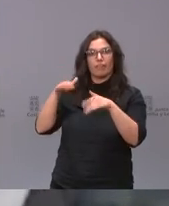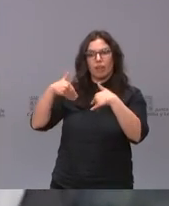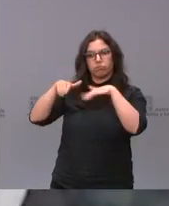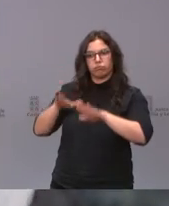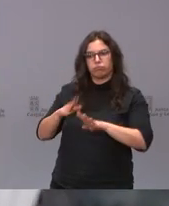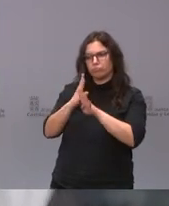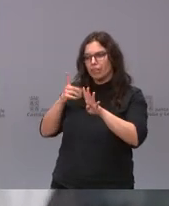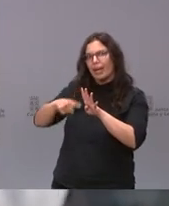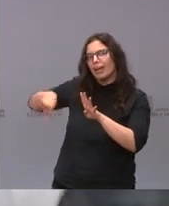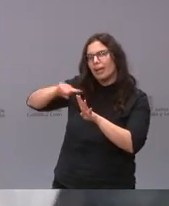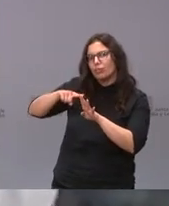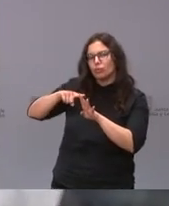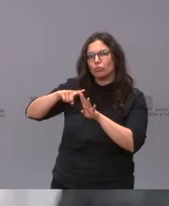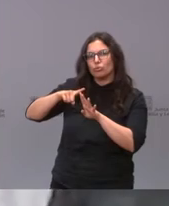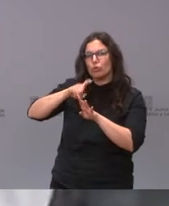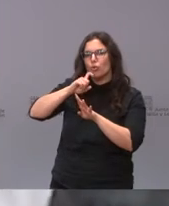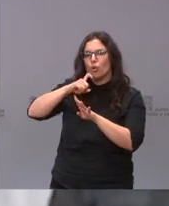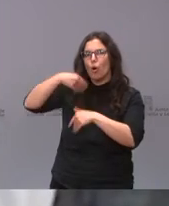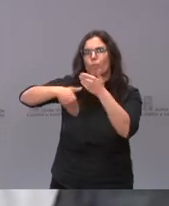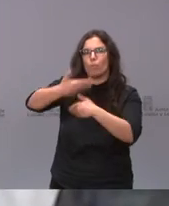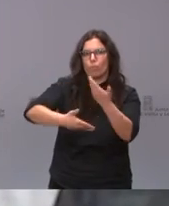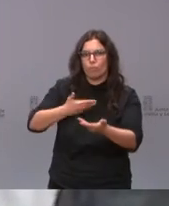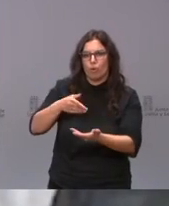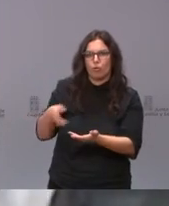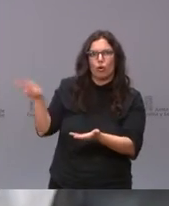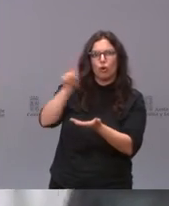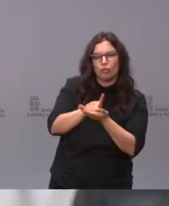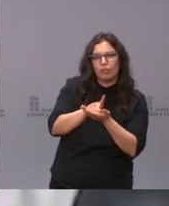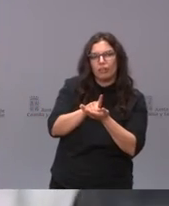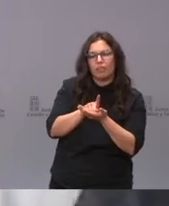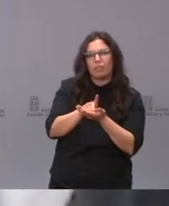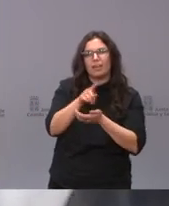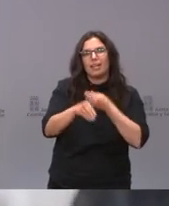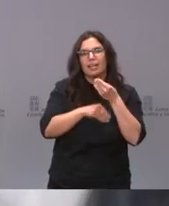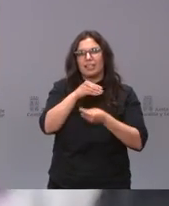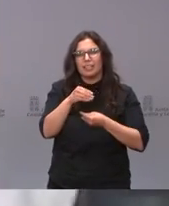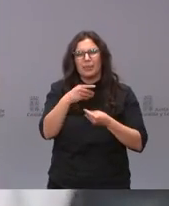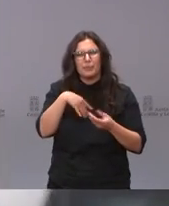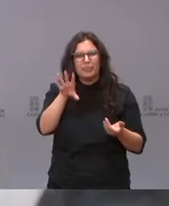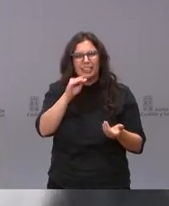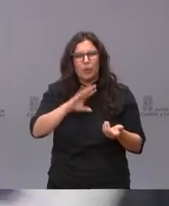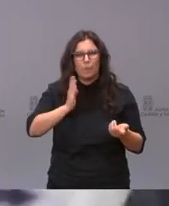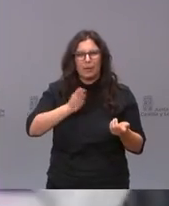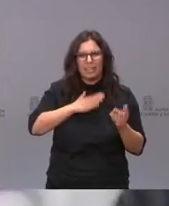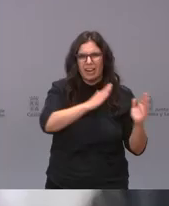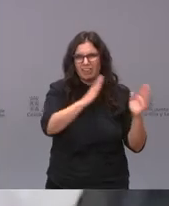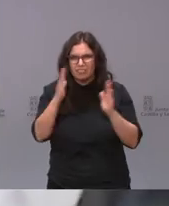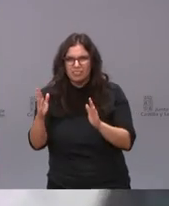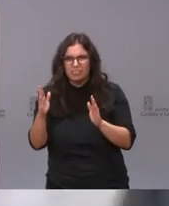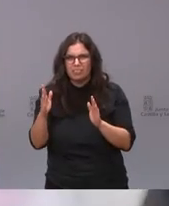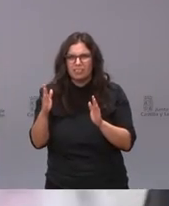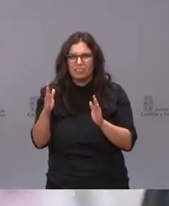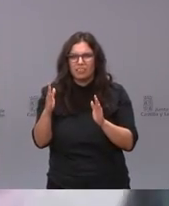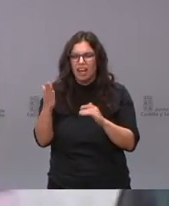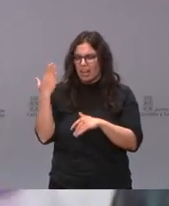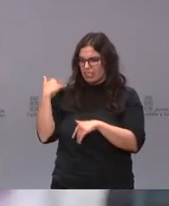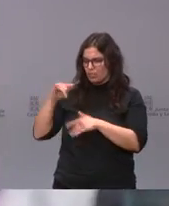cómo se va hacer la recuperación de esa gente si va a ser algo el entendido de que mañana serán los de ayer un poco por saber